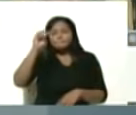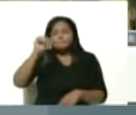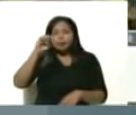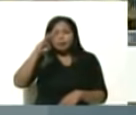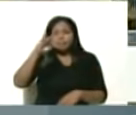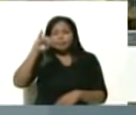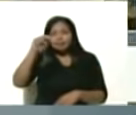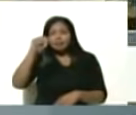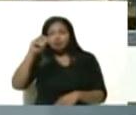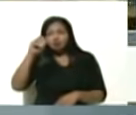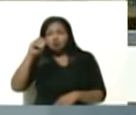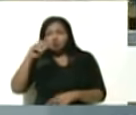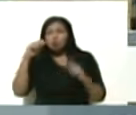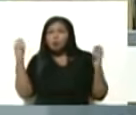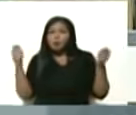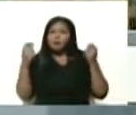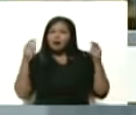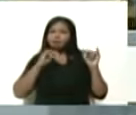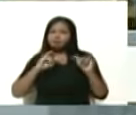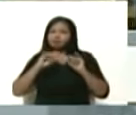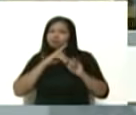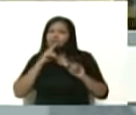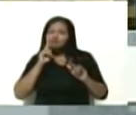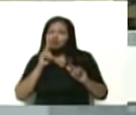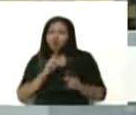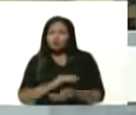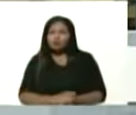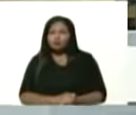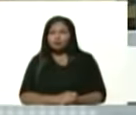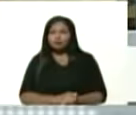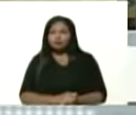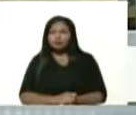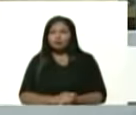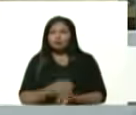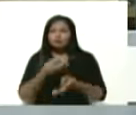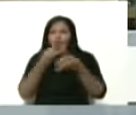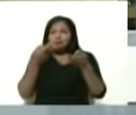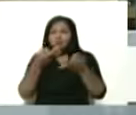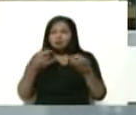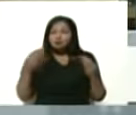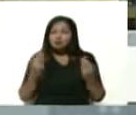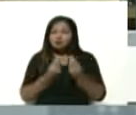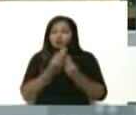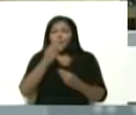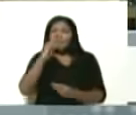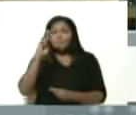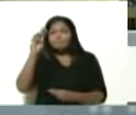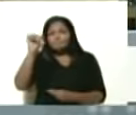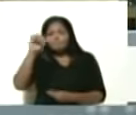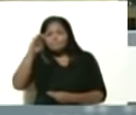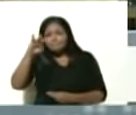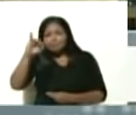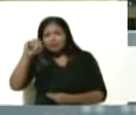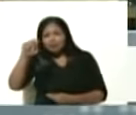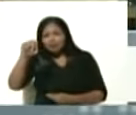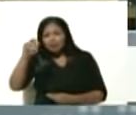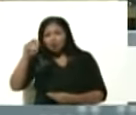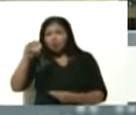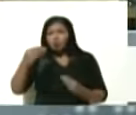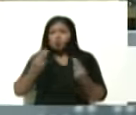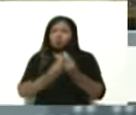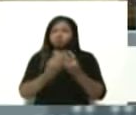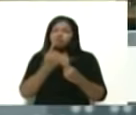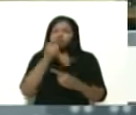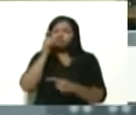famoso una propaganda, ¿no? Fino, fino con Bambino. Allá están,